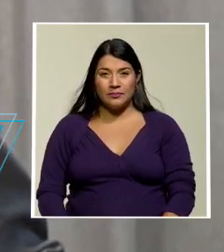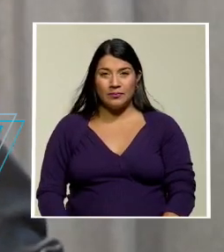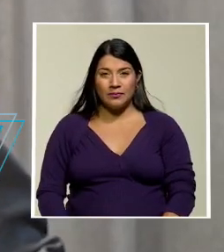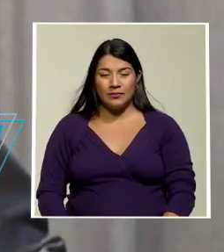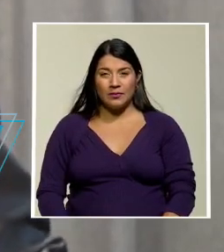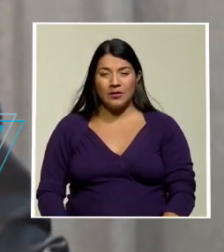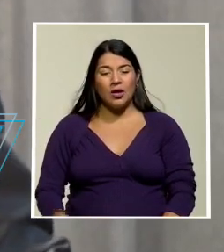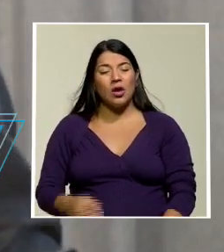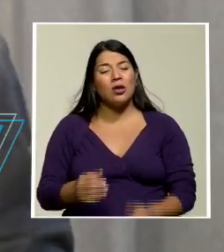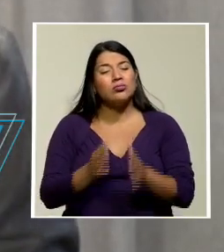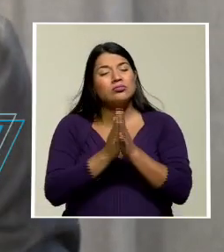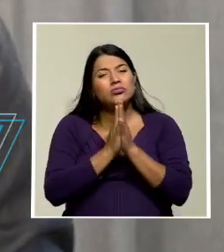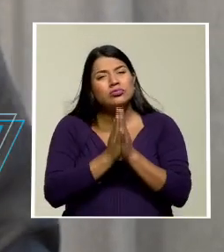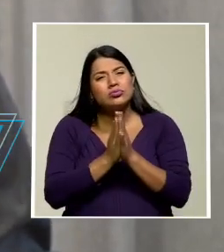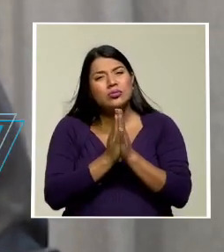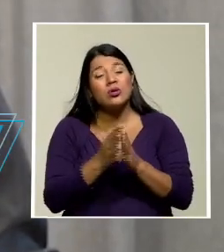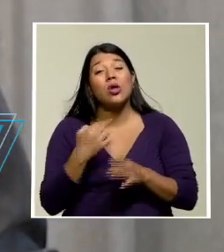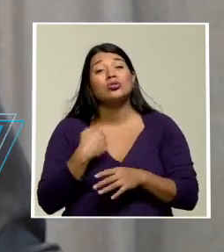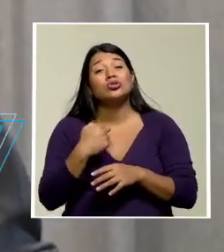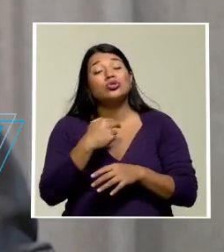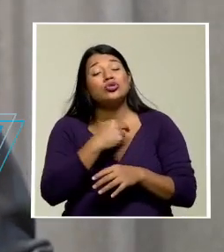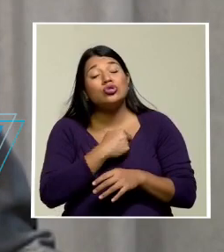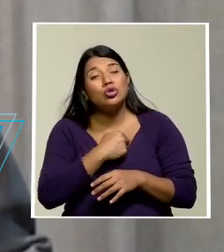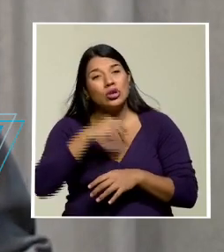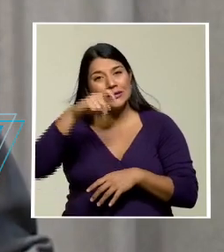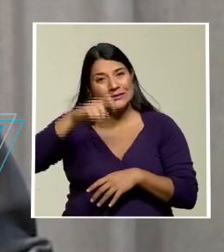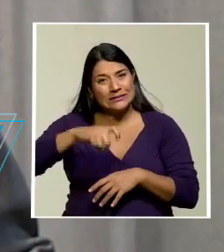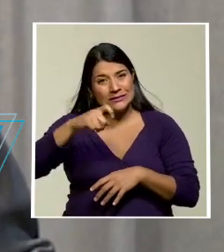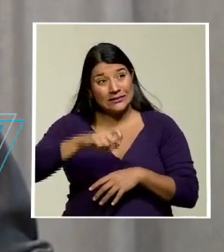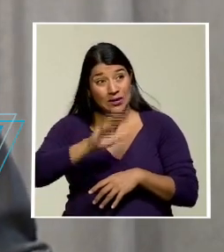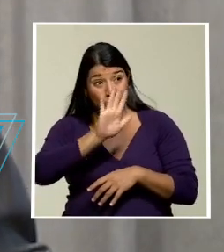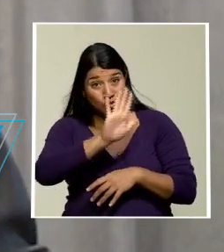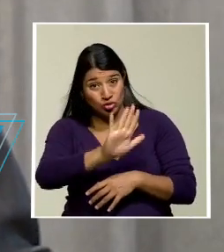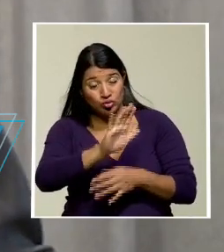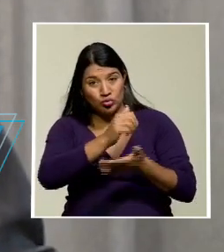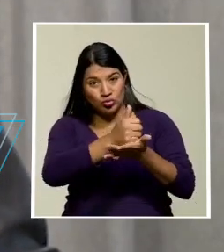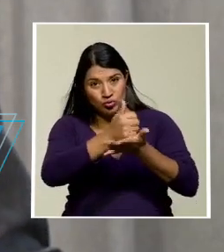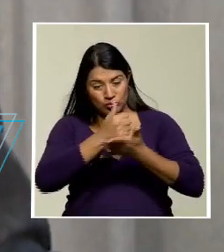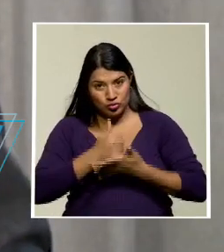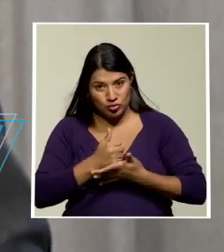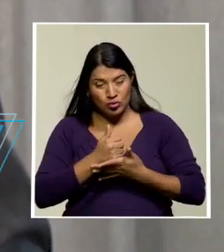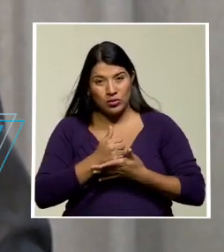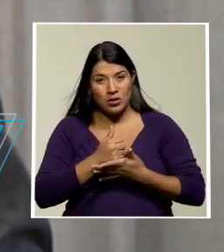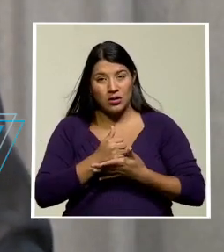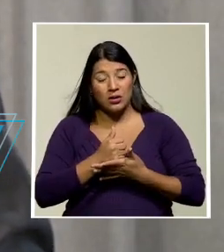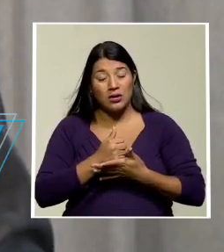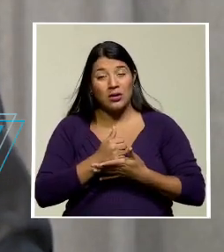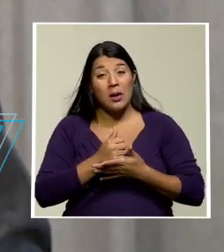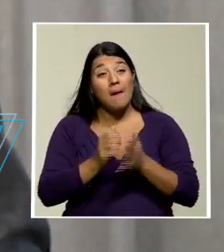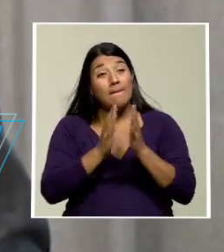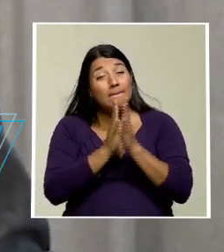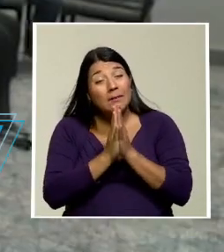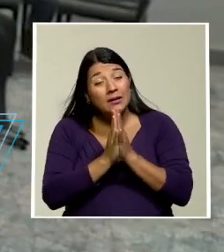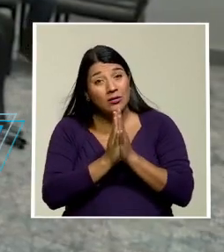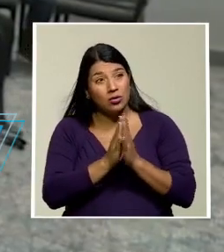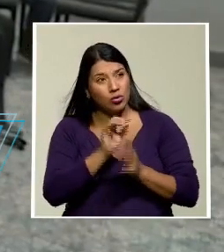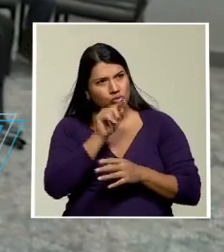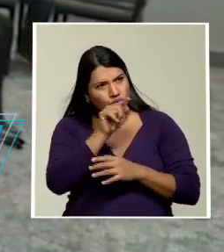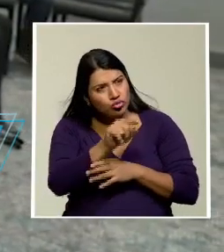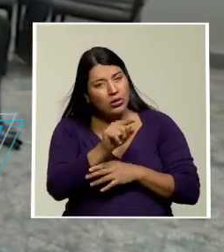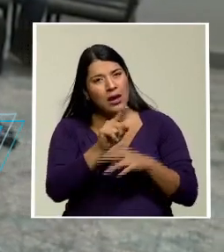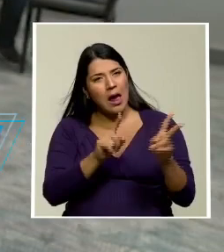Vehementemente requerimos su intervención. Ejerza su liderazgo,